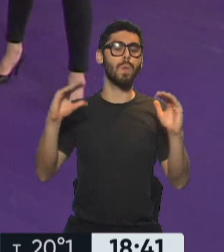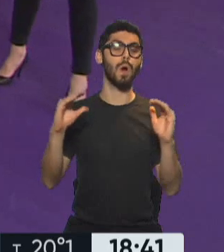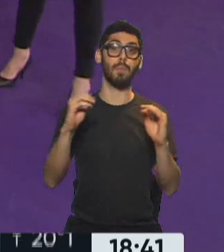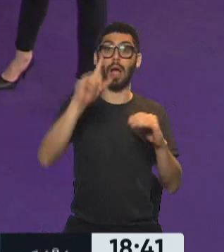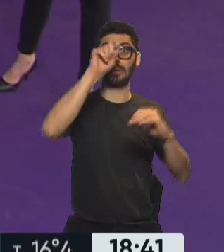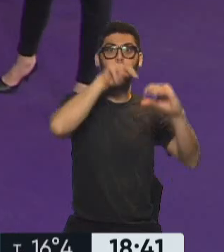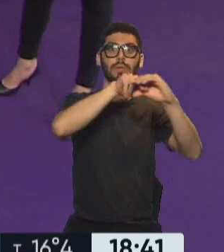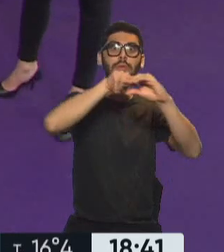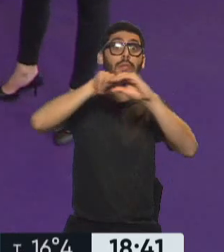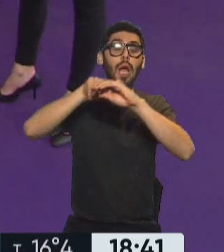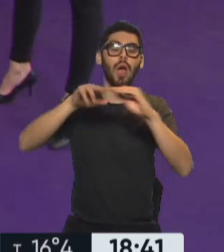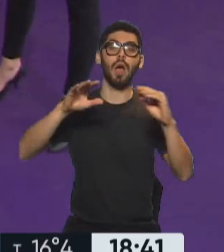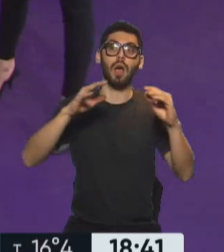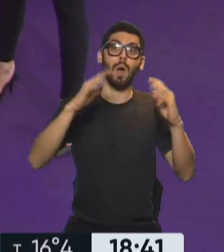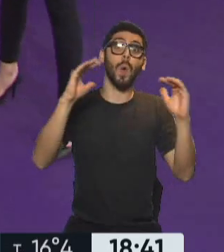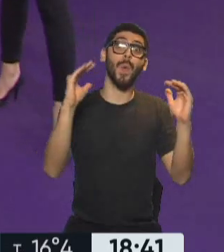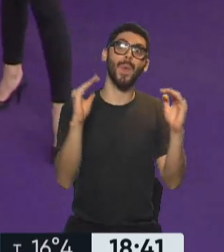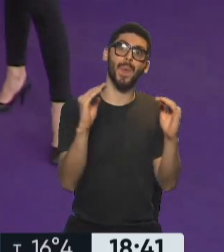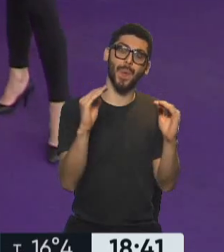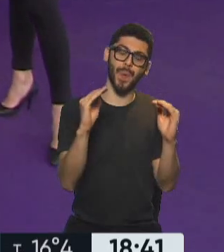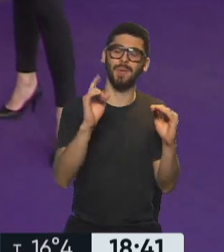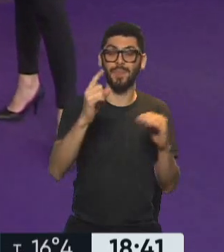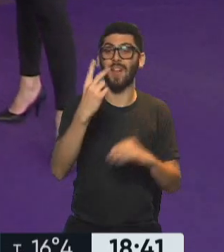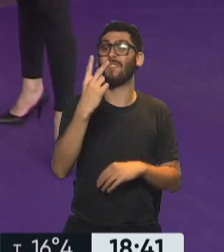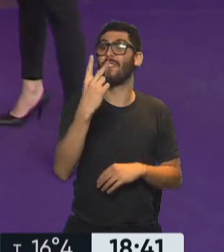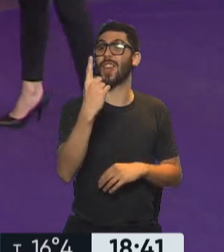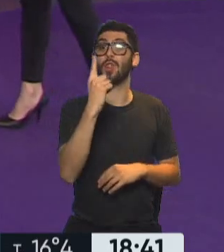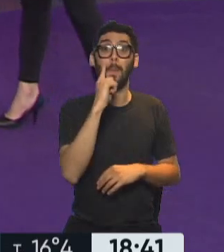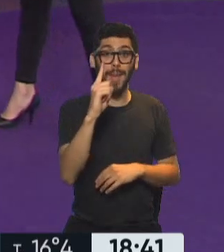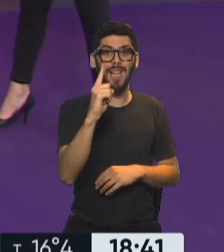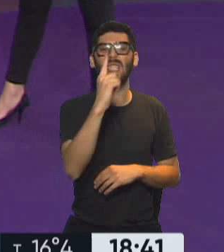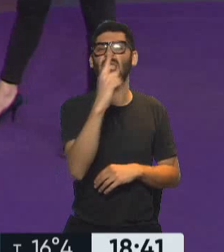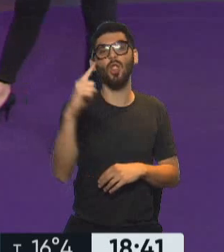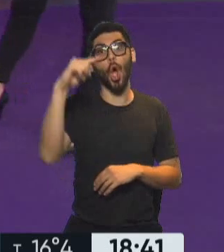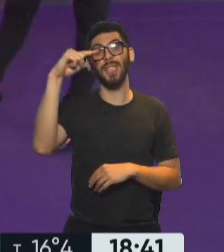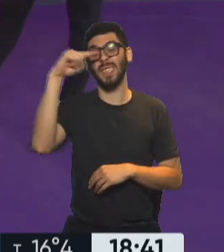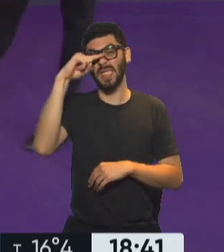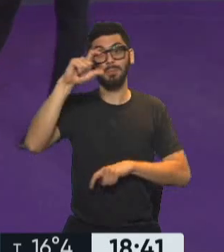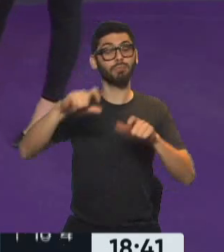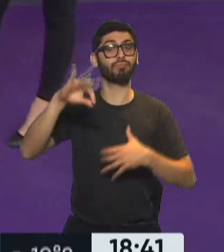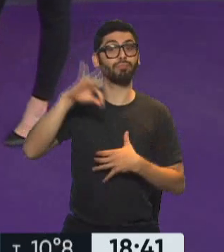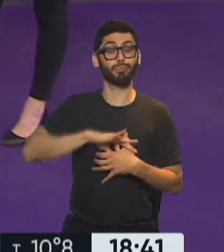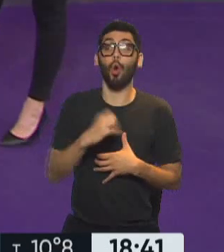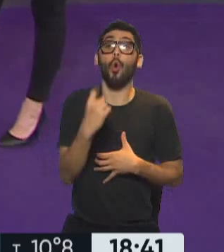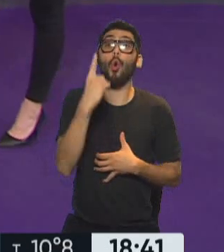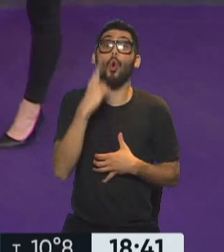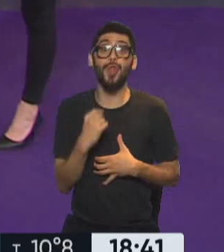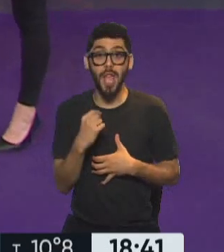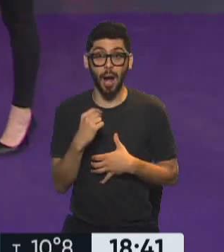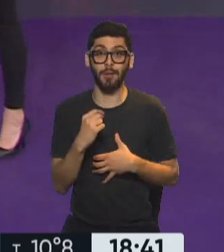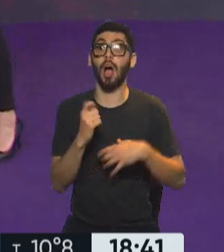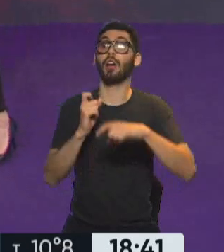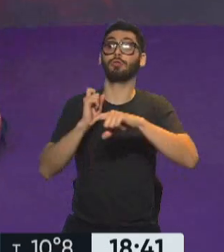con la utilización de camas de terapia intensiva que ya vamos a estar hablando. 21.177 son los nuevos contagios en solamente 24 horas. Sumando estos nuevos